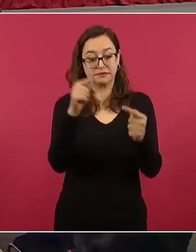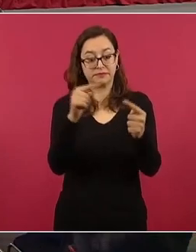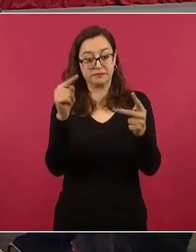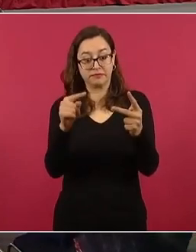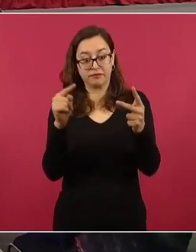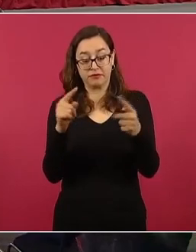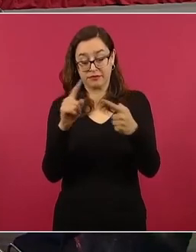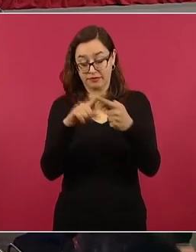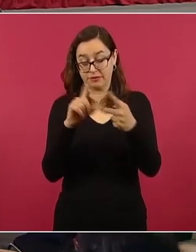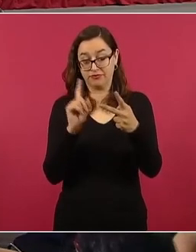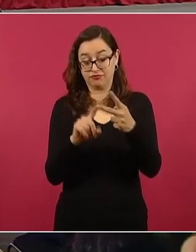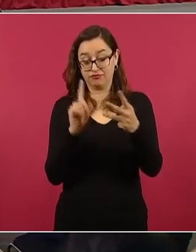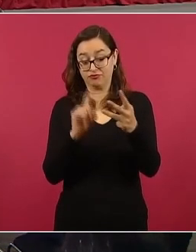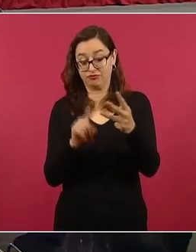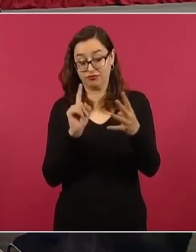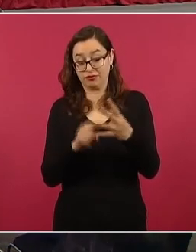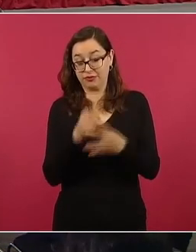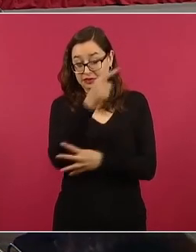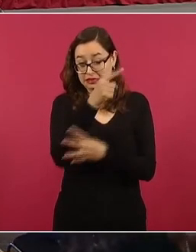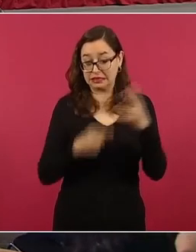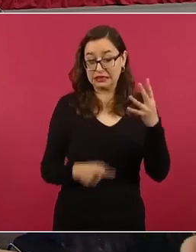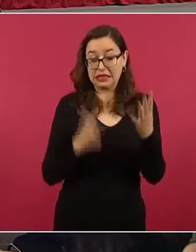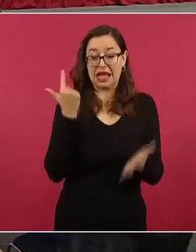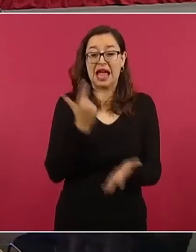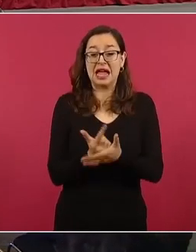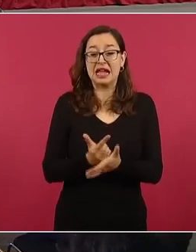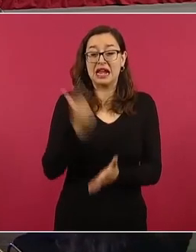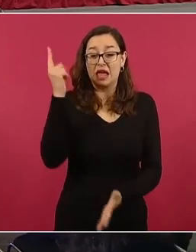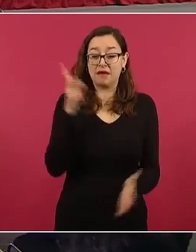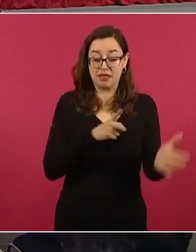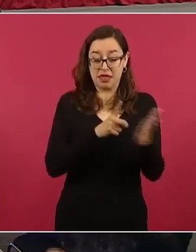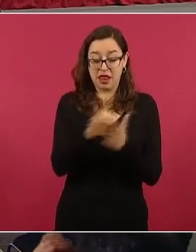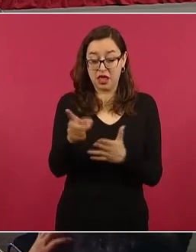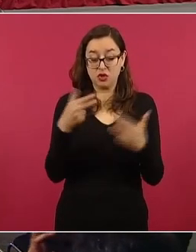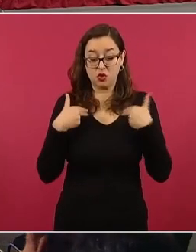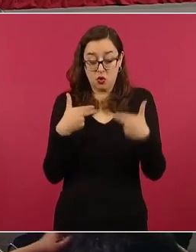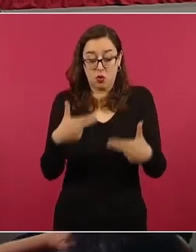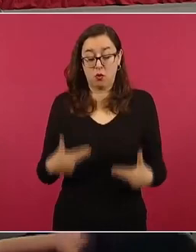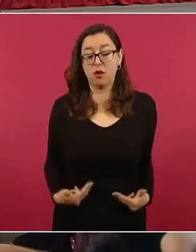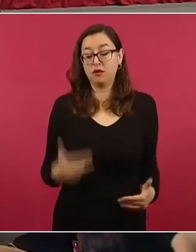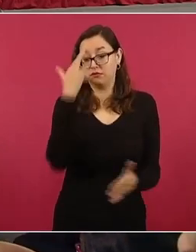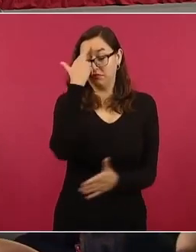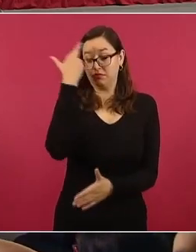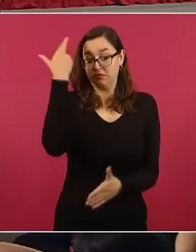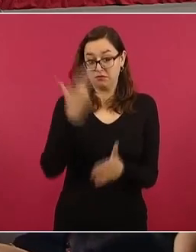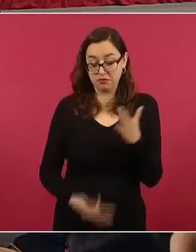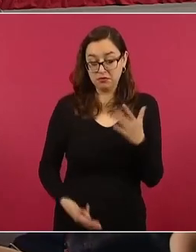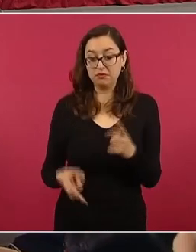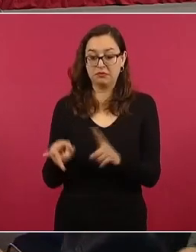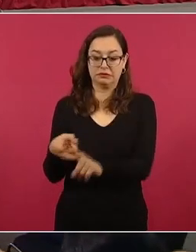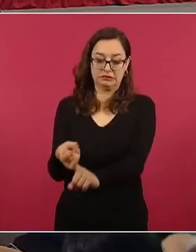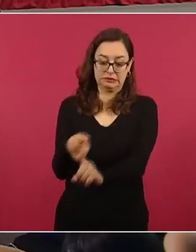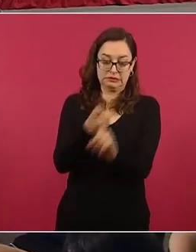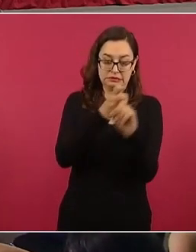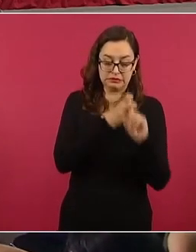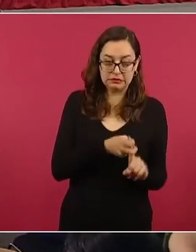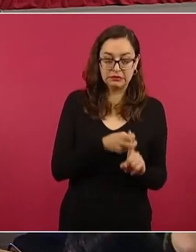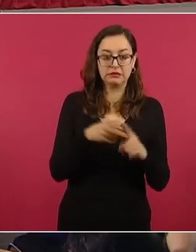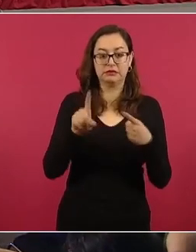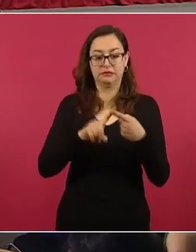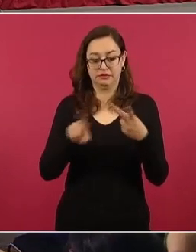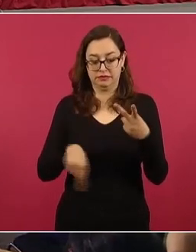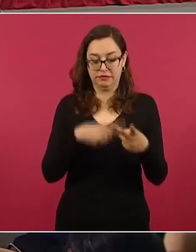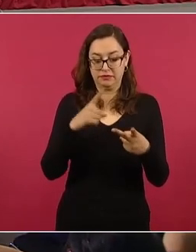delitos graves y violaciones a los derechos humanos en materia de desaparición forzada, como es la privación de la libertad,